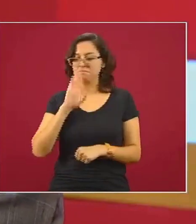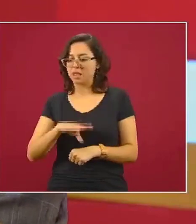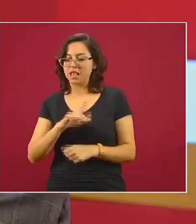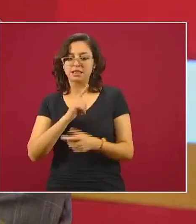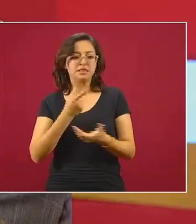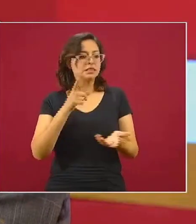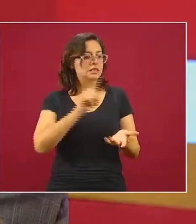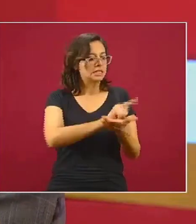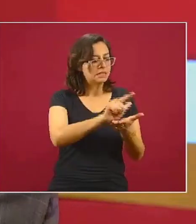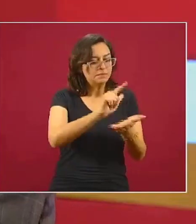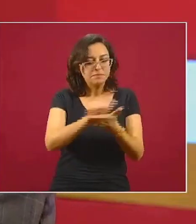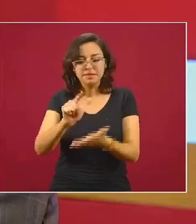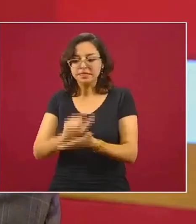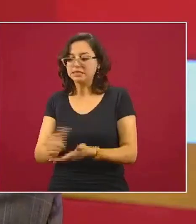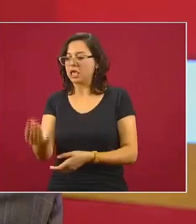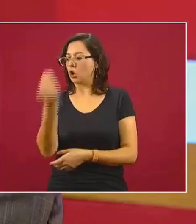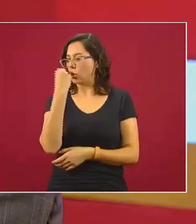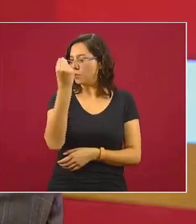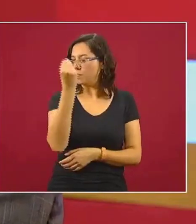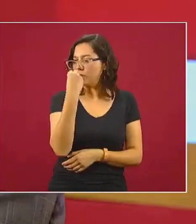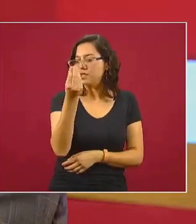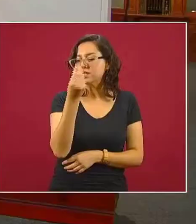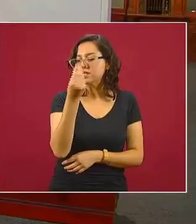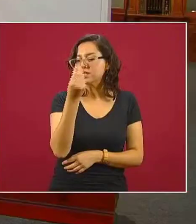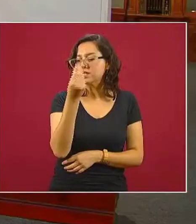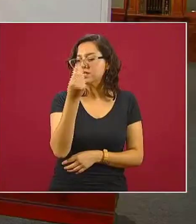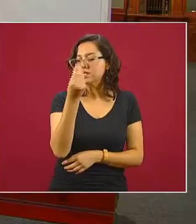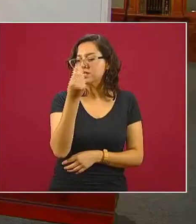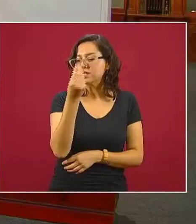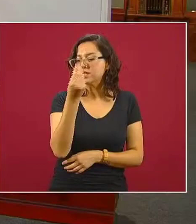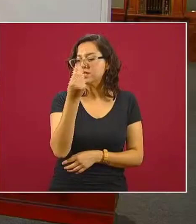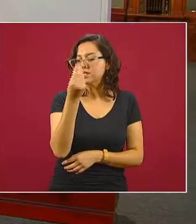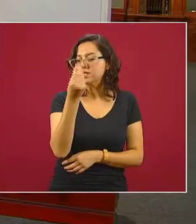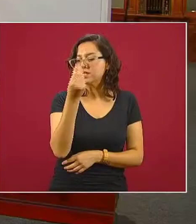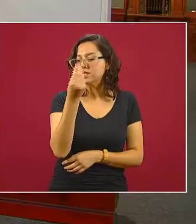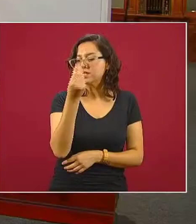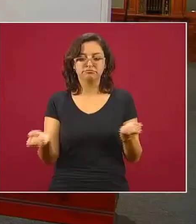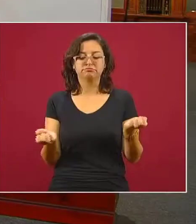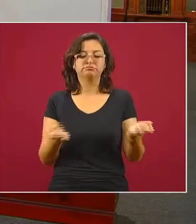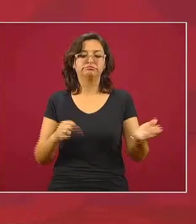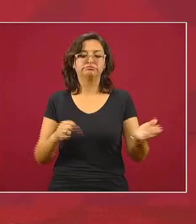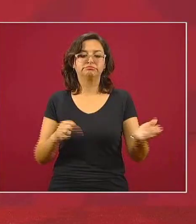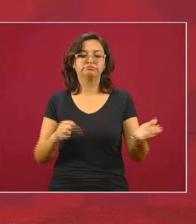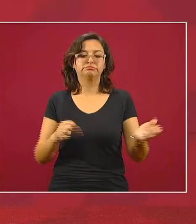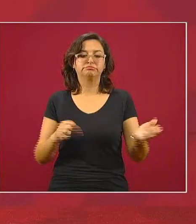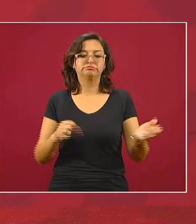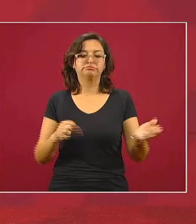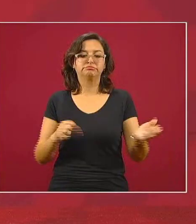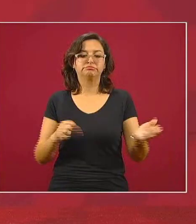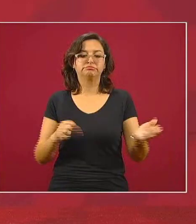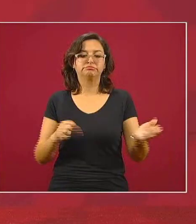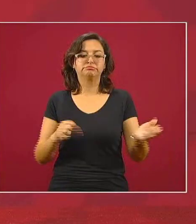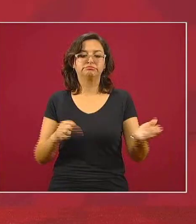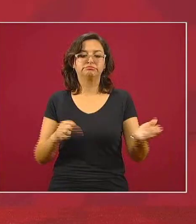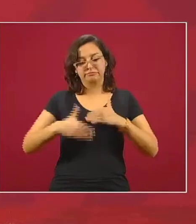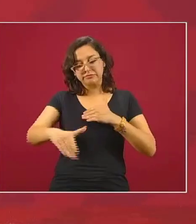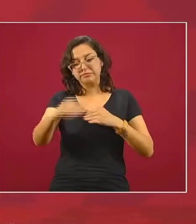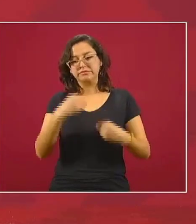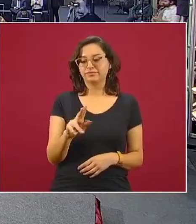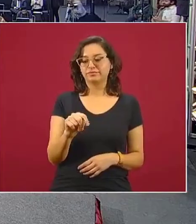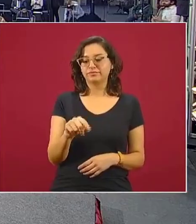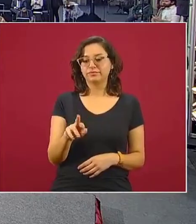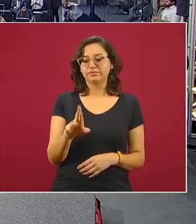escolar en términos de nutrición en términos de ejercicio y de activación física para una vida